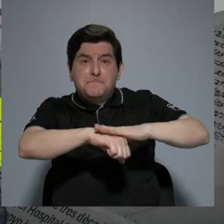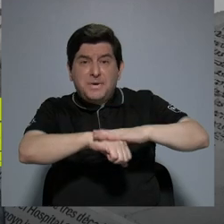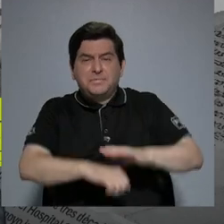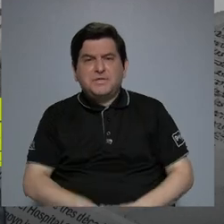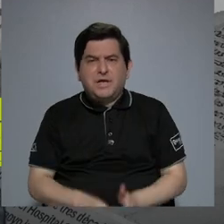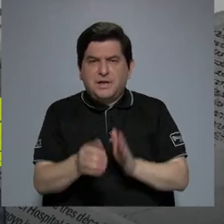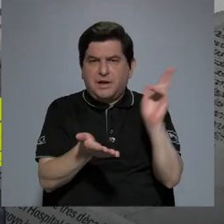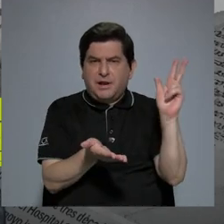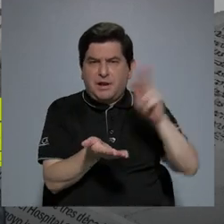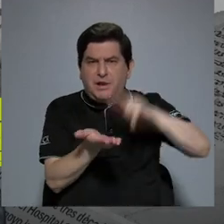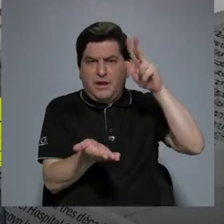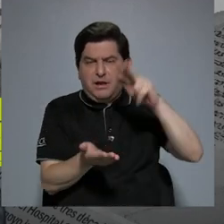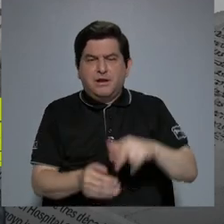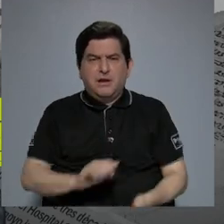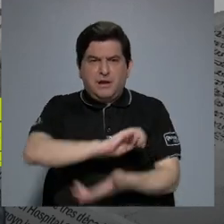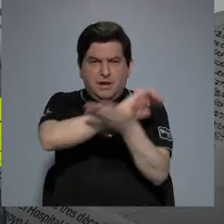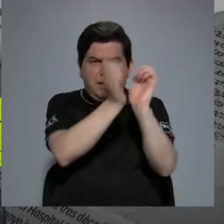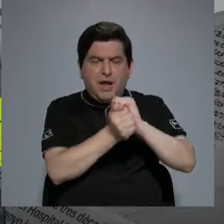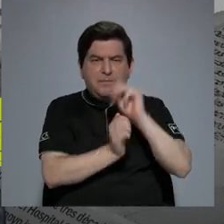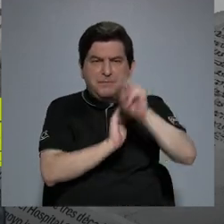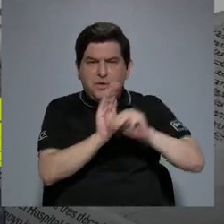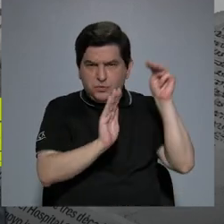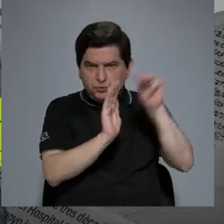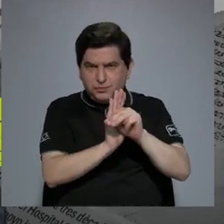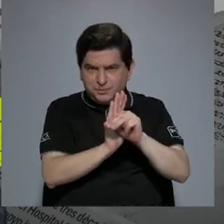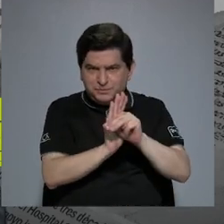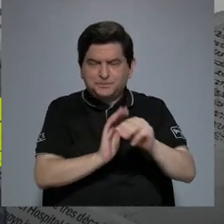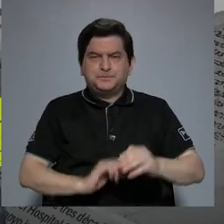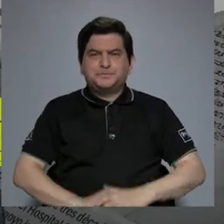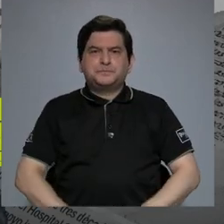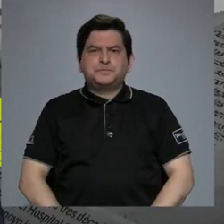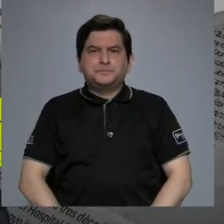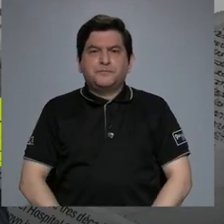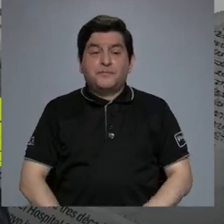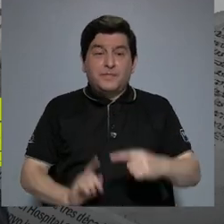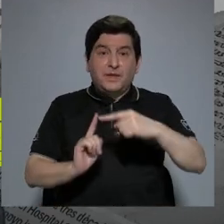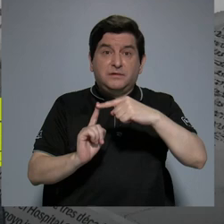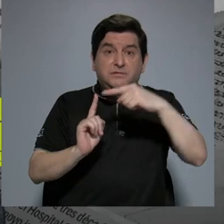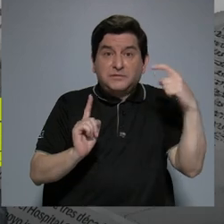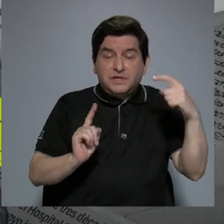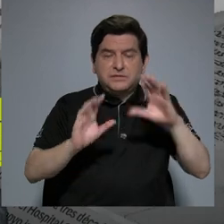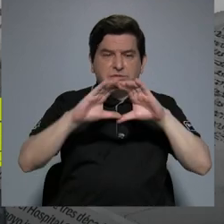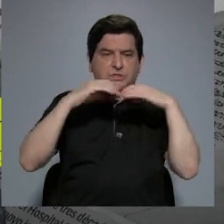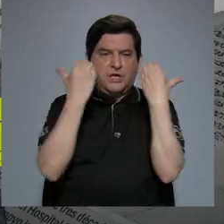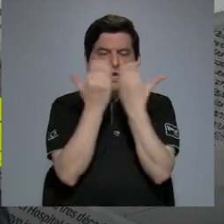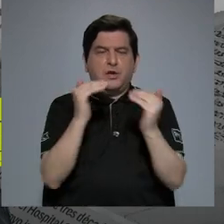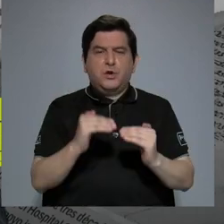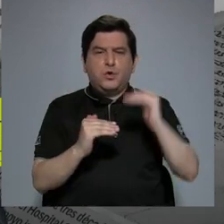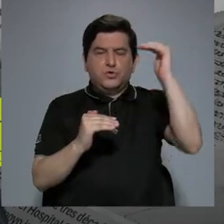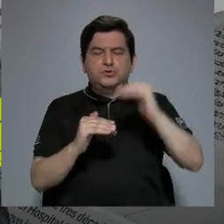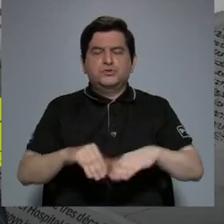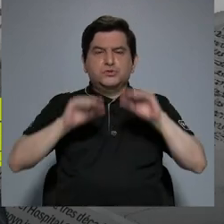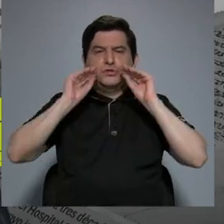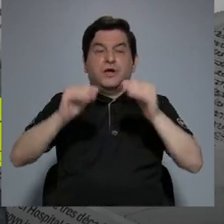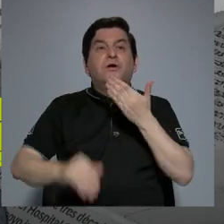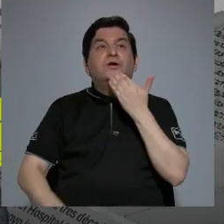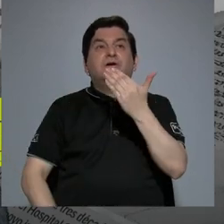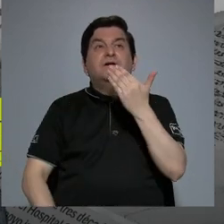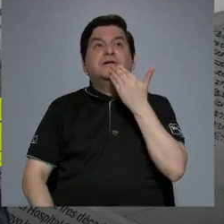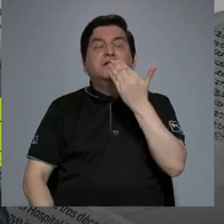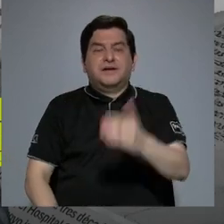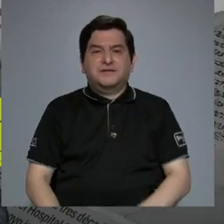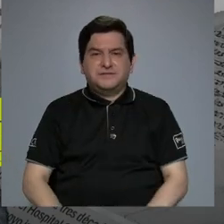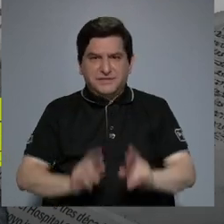aprobar cambios curriculares desde el Consejo Superior de Educación, gracias a